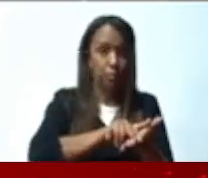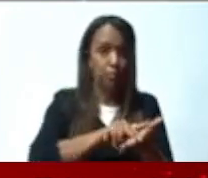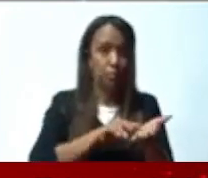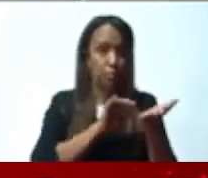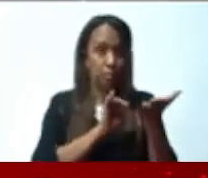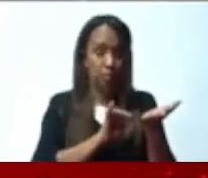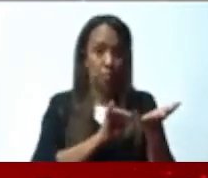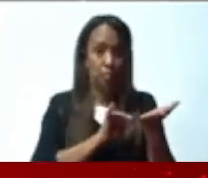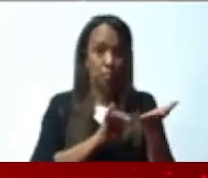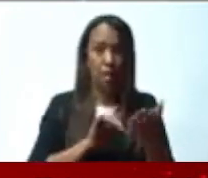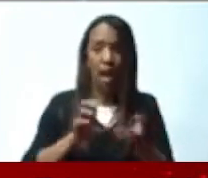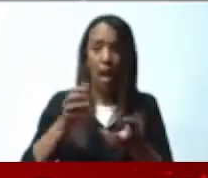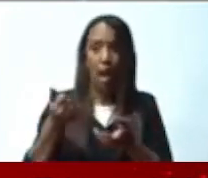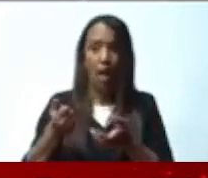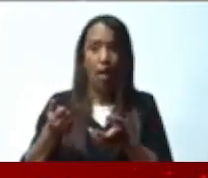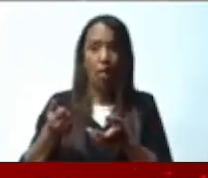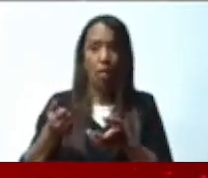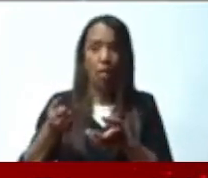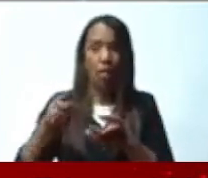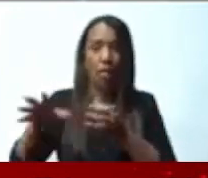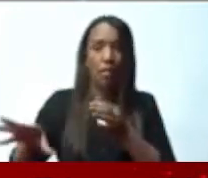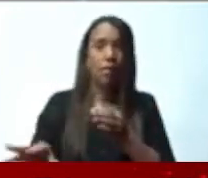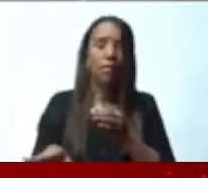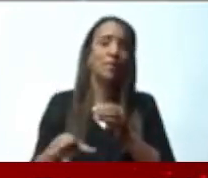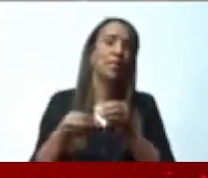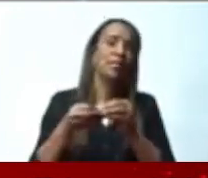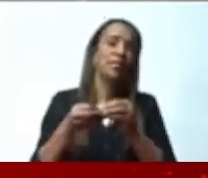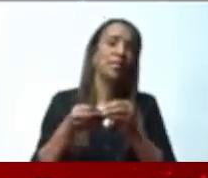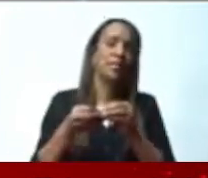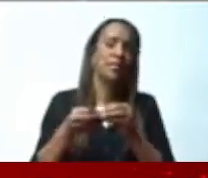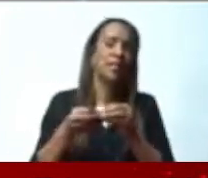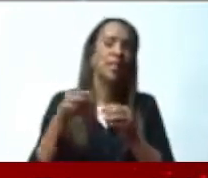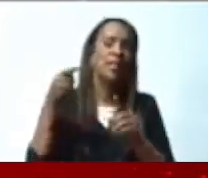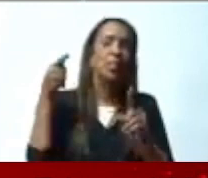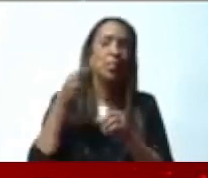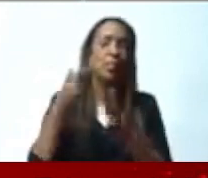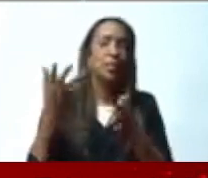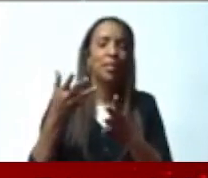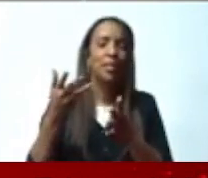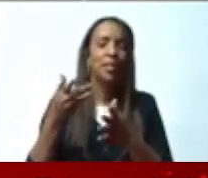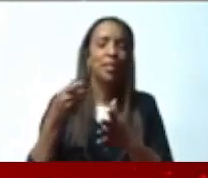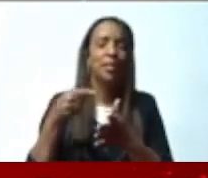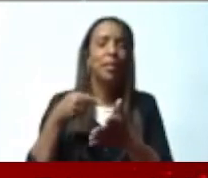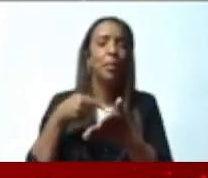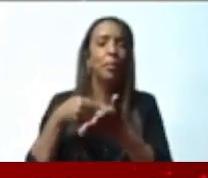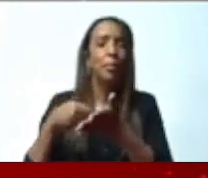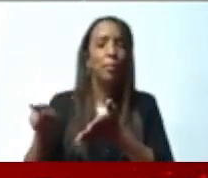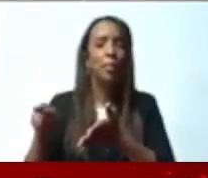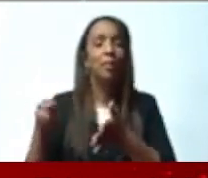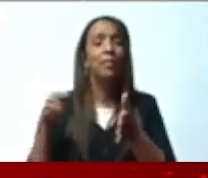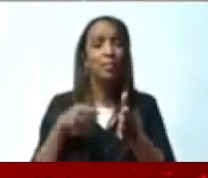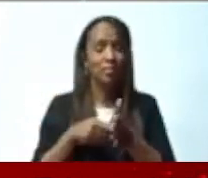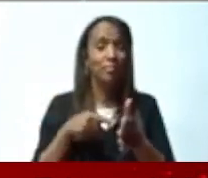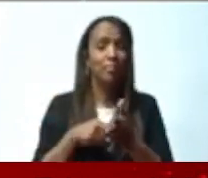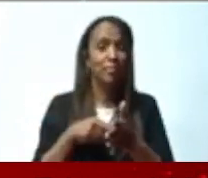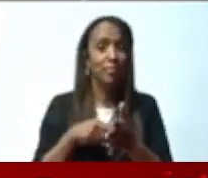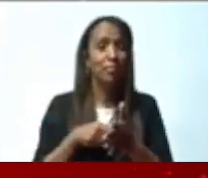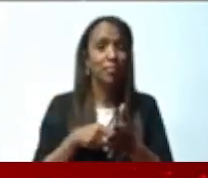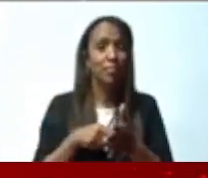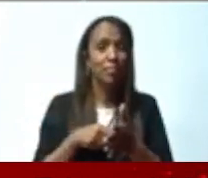sometiendo aquí no es para hacer ninguna inversión en gasto social. Ninguna.